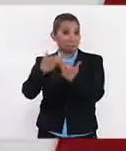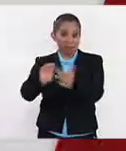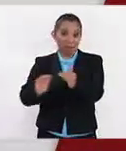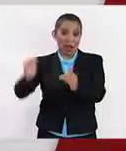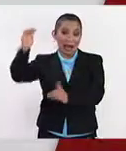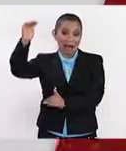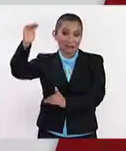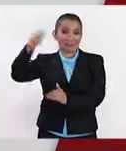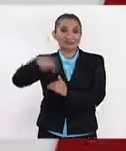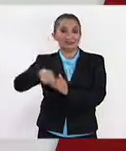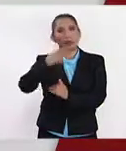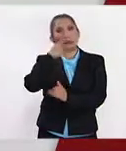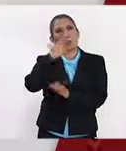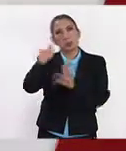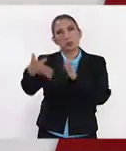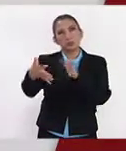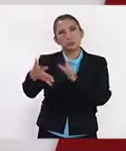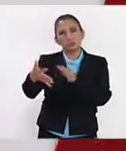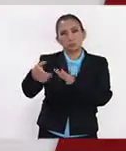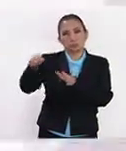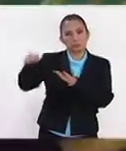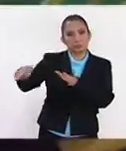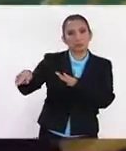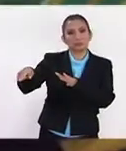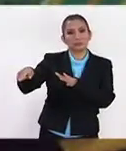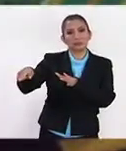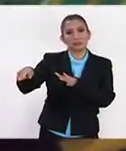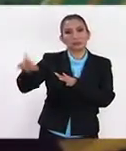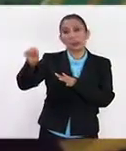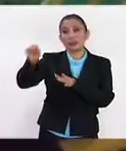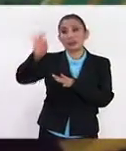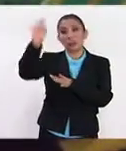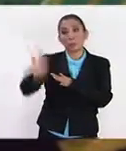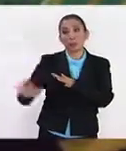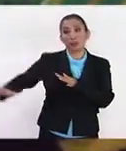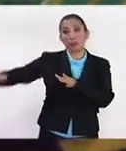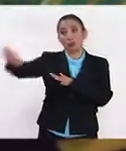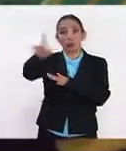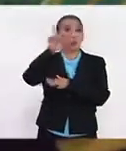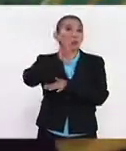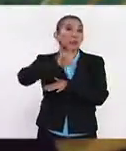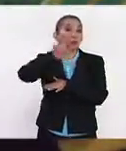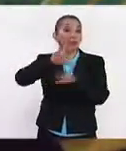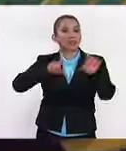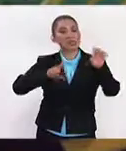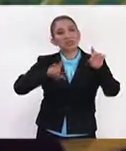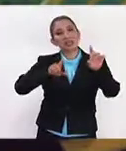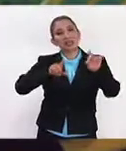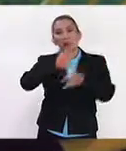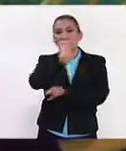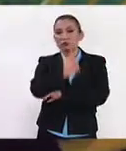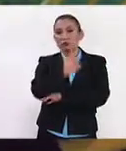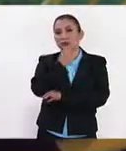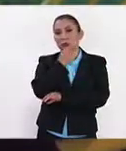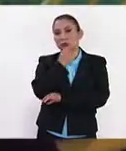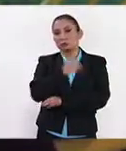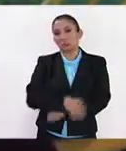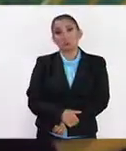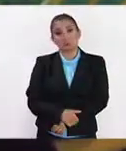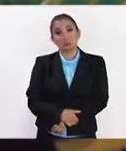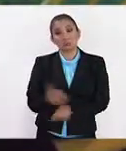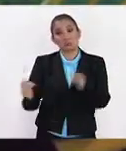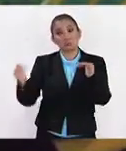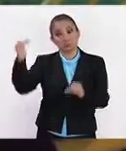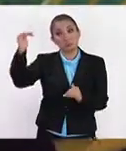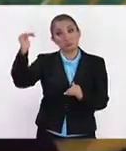Obviamente, estamos hablando aproximadamente de un 70% de mujeres y un 30% de hombres. En ese